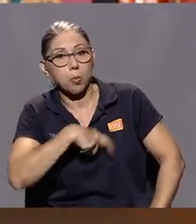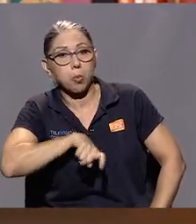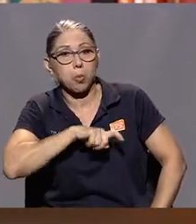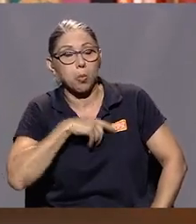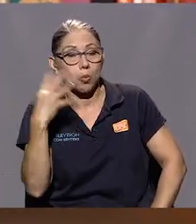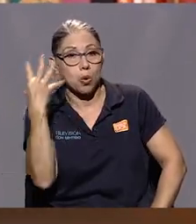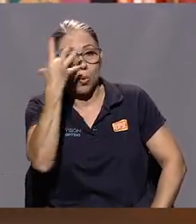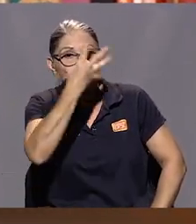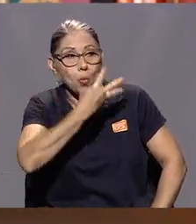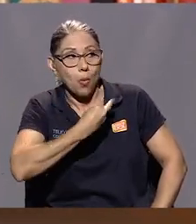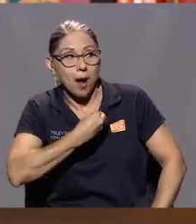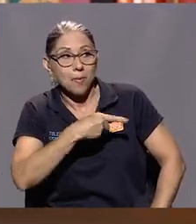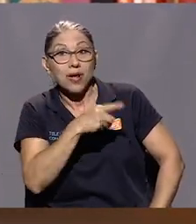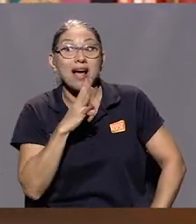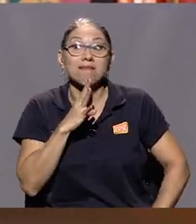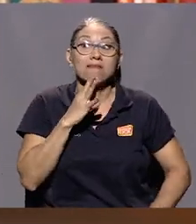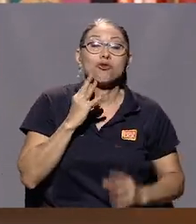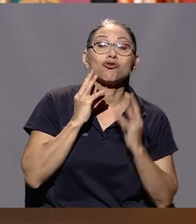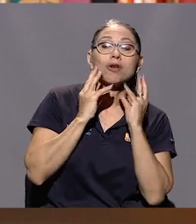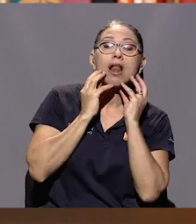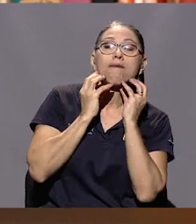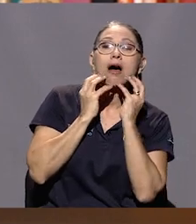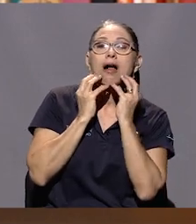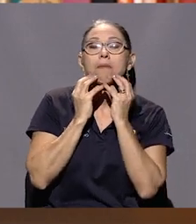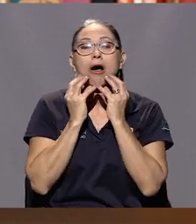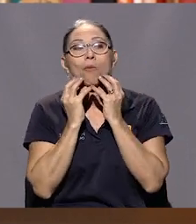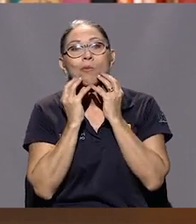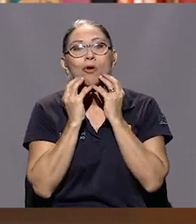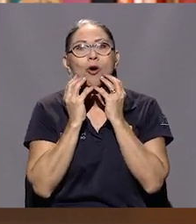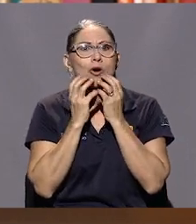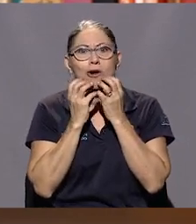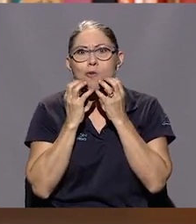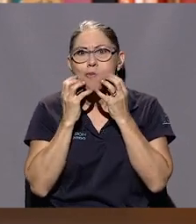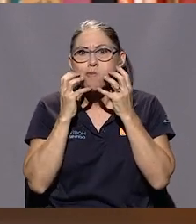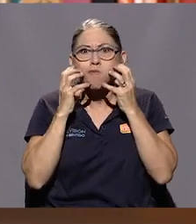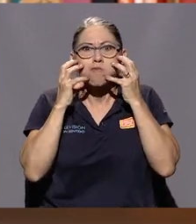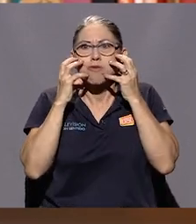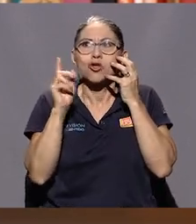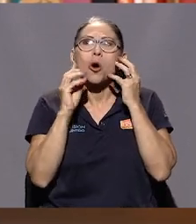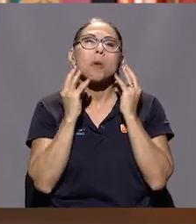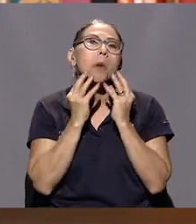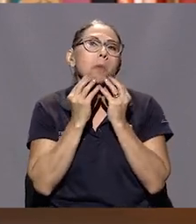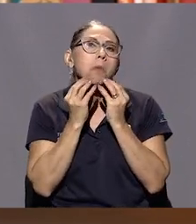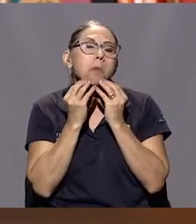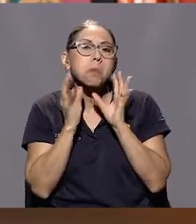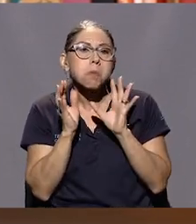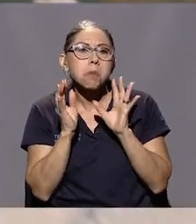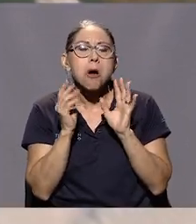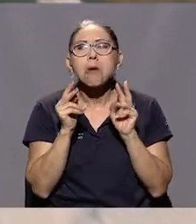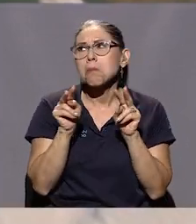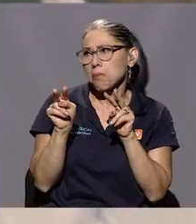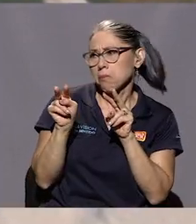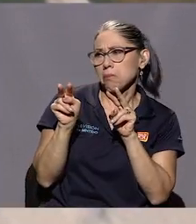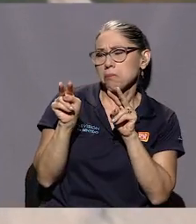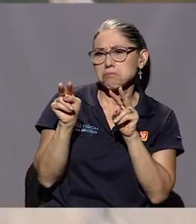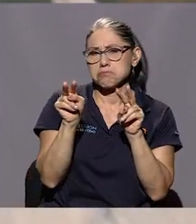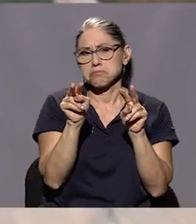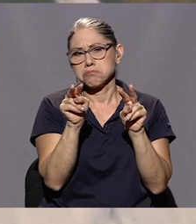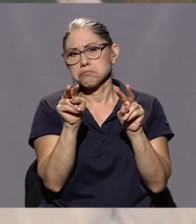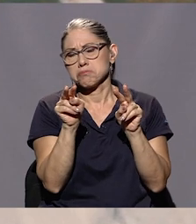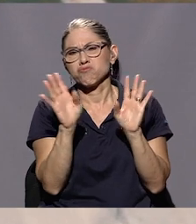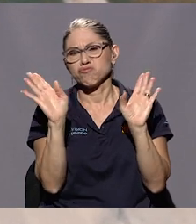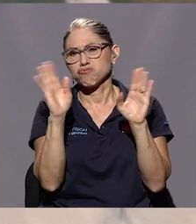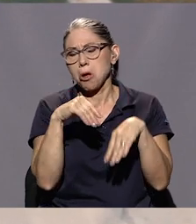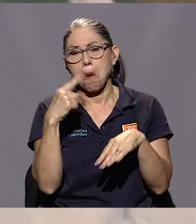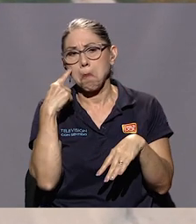hizo algún comentario sobre la barba, que mira, que no sé qué, que no tiene barba cerrada. Y yo no presté